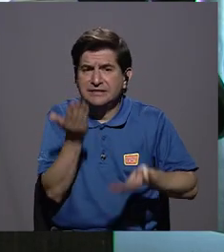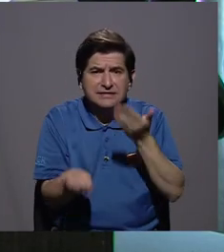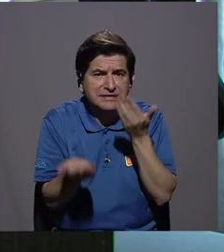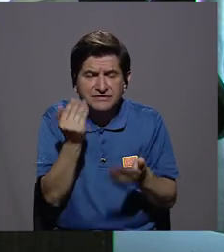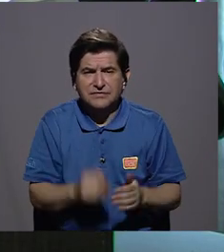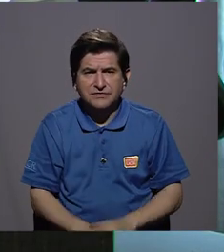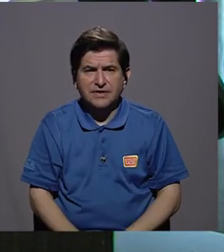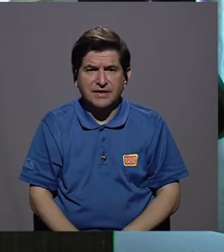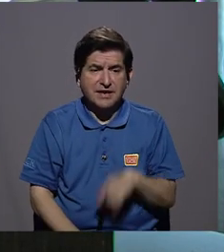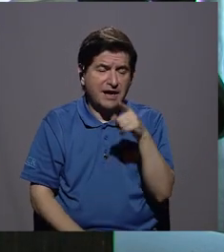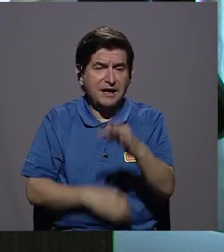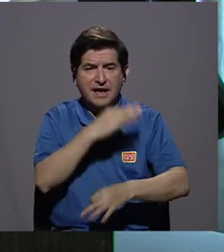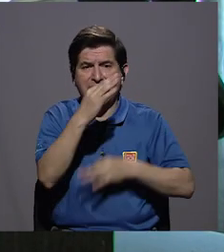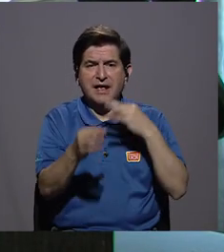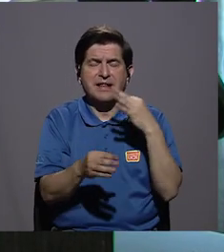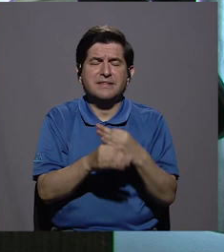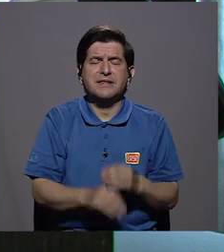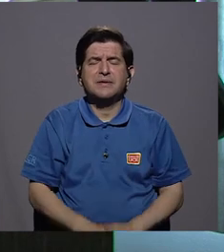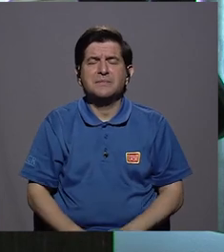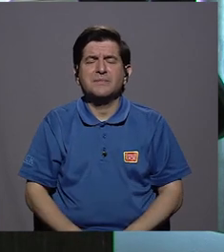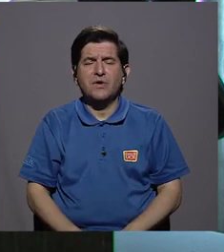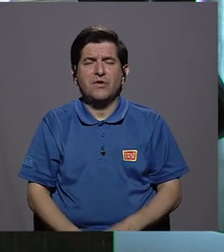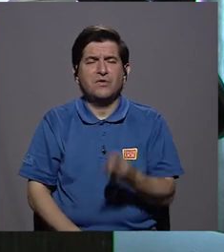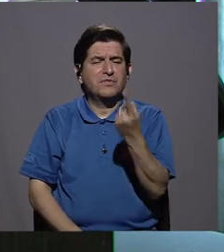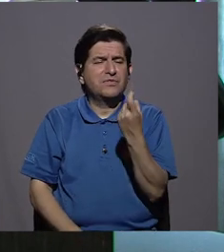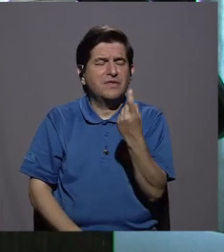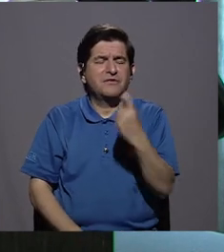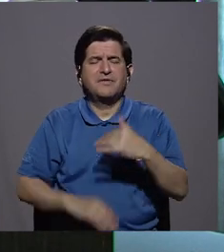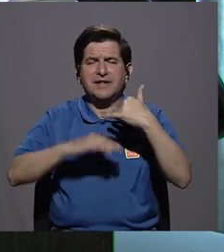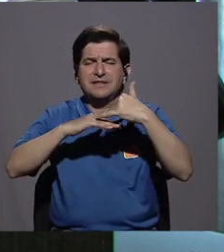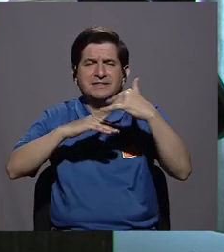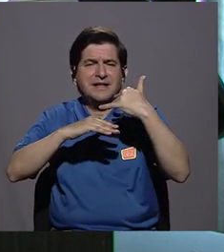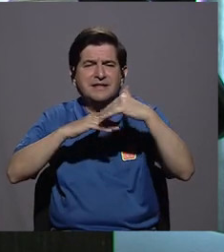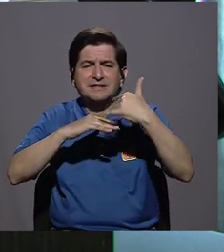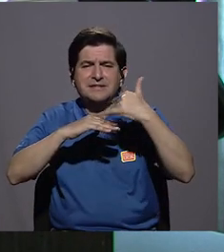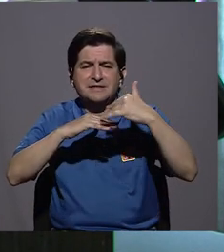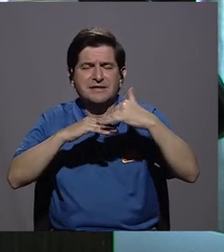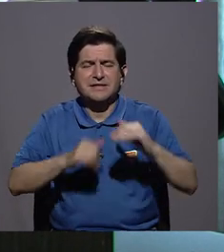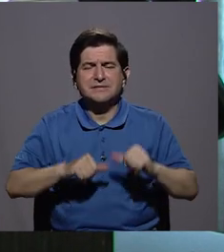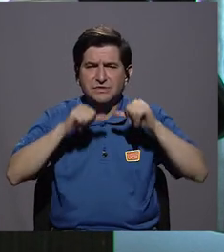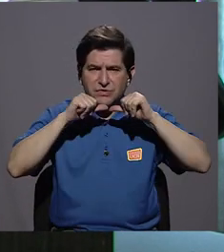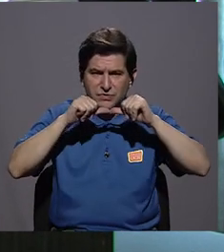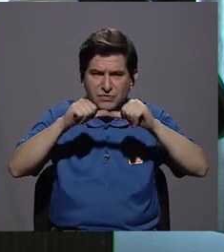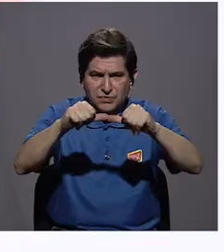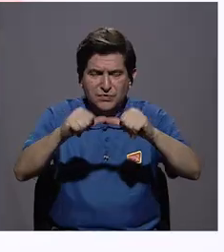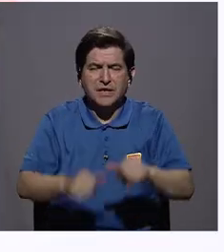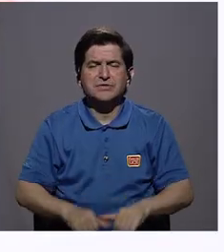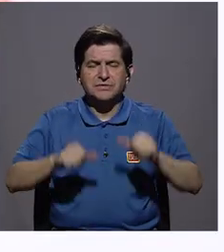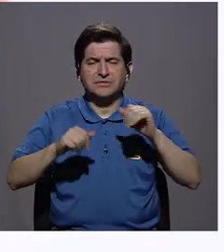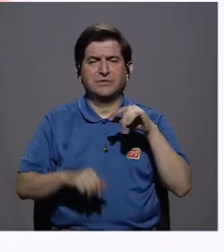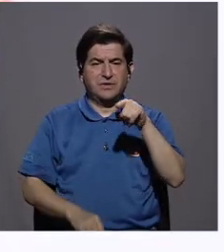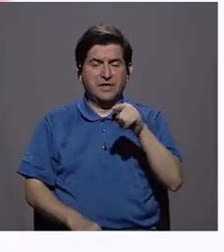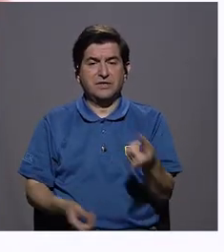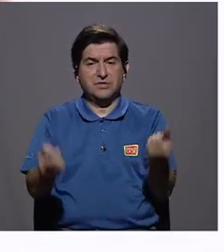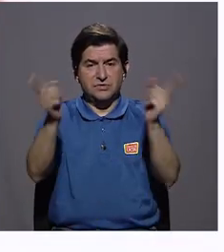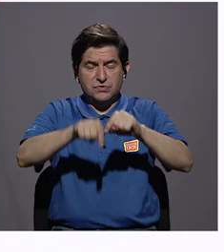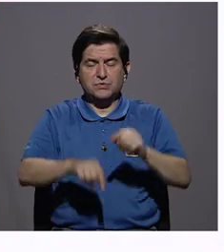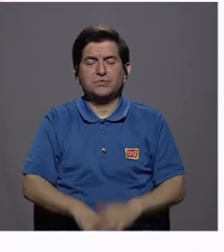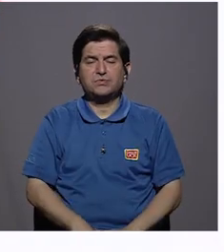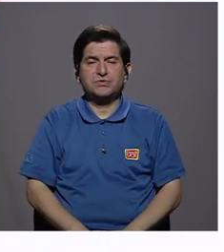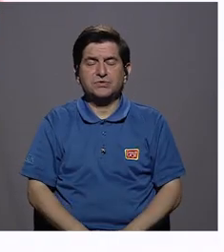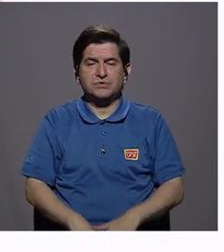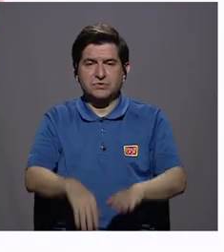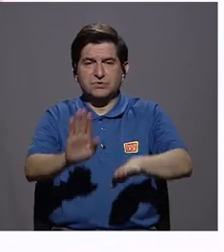poquito lo que es este tipo de piel ulcerada por insuficiencia venosa crónica. Usualmente se hace en lo que es la región de los